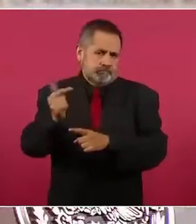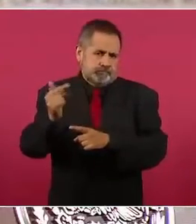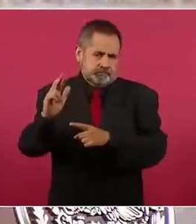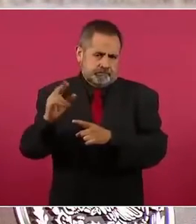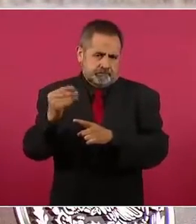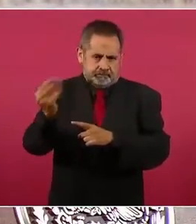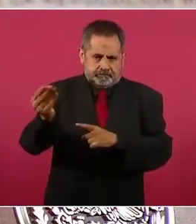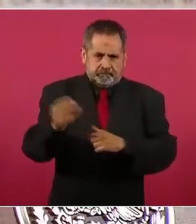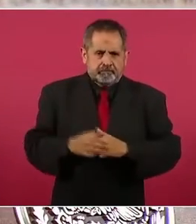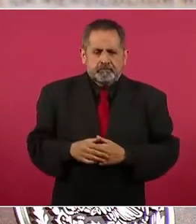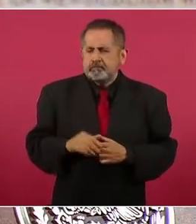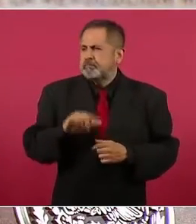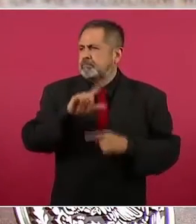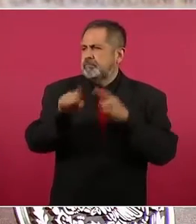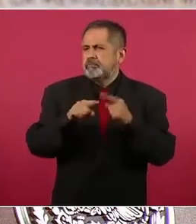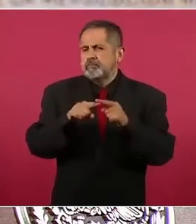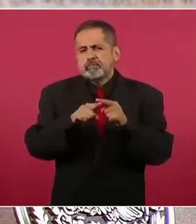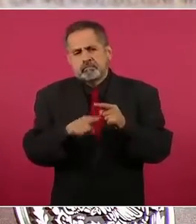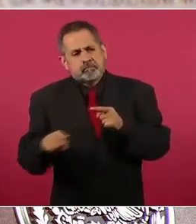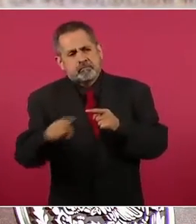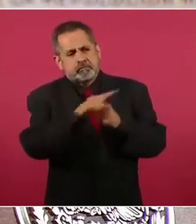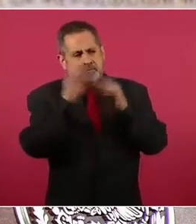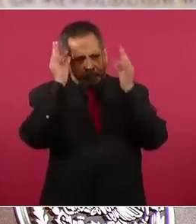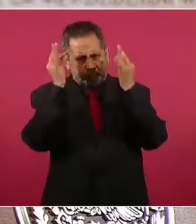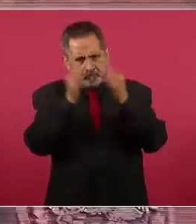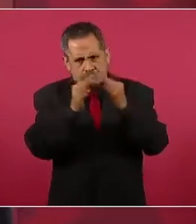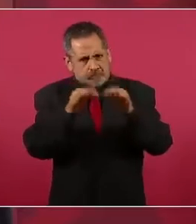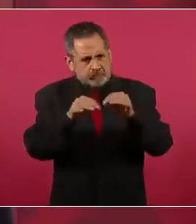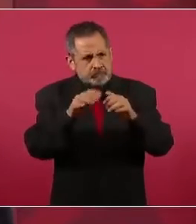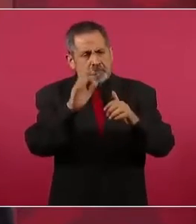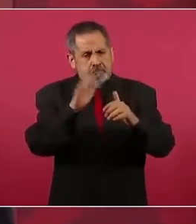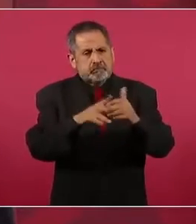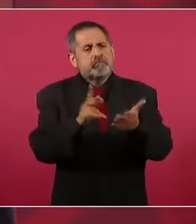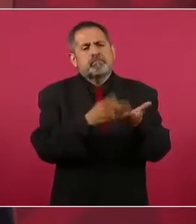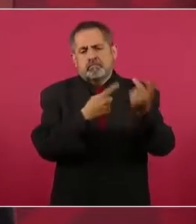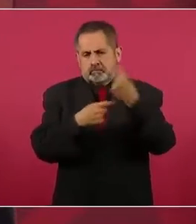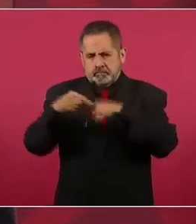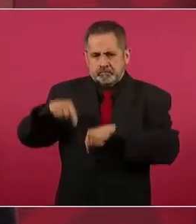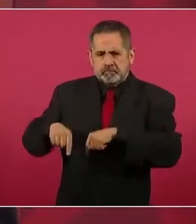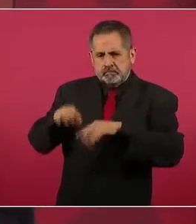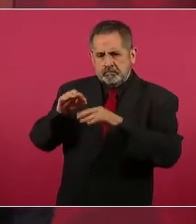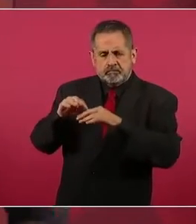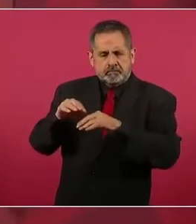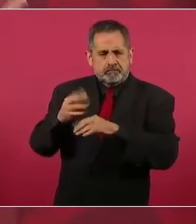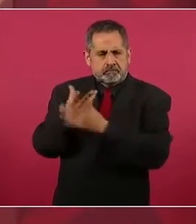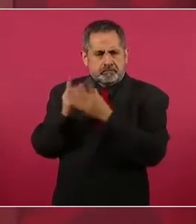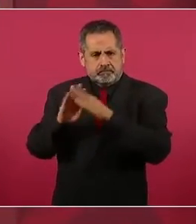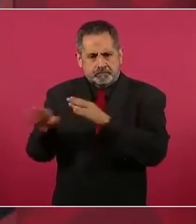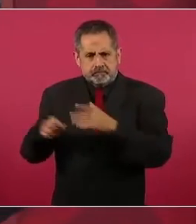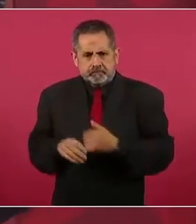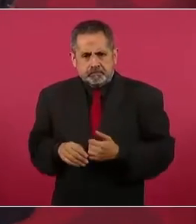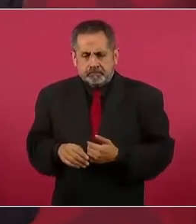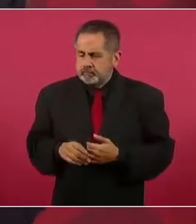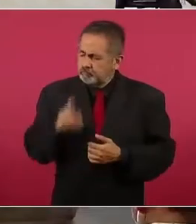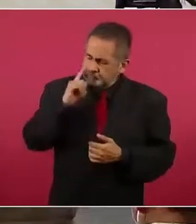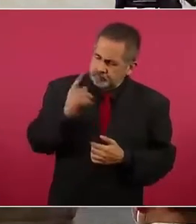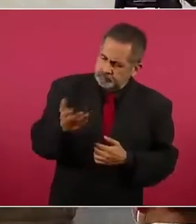Luego fue creo que aduana, regresó a Migración, pidió